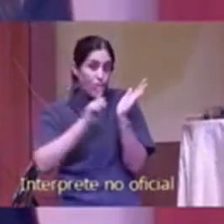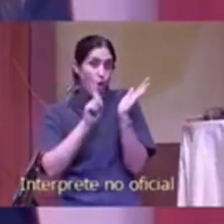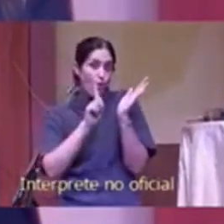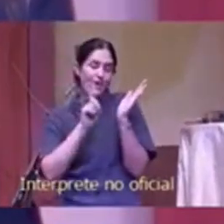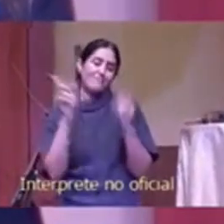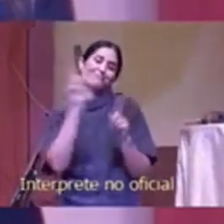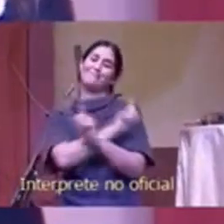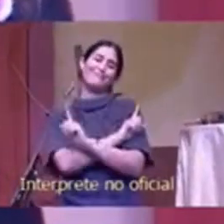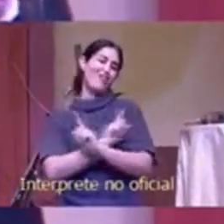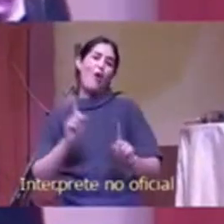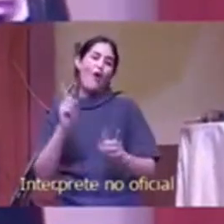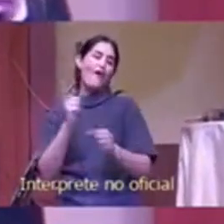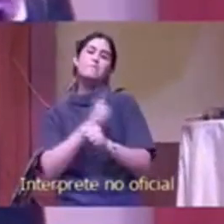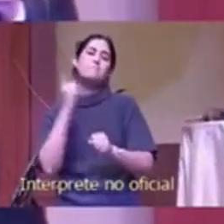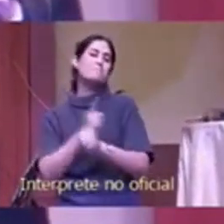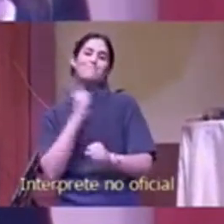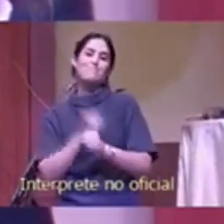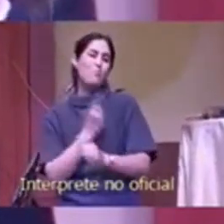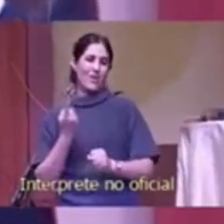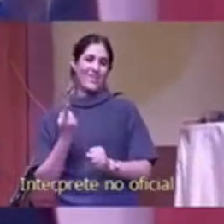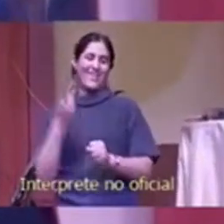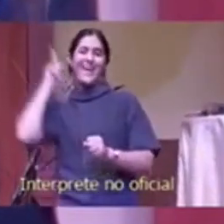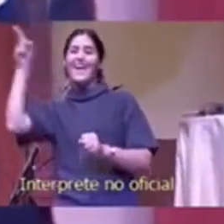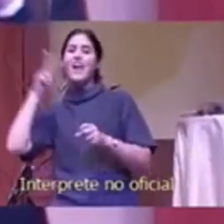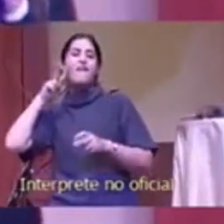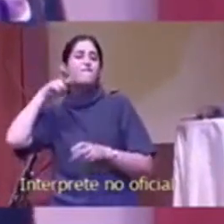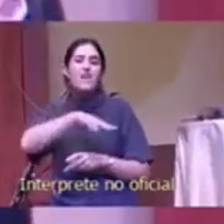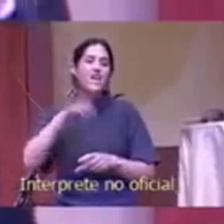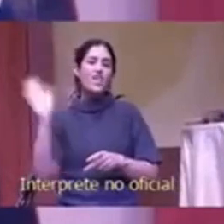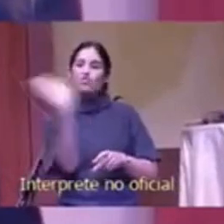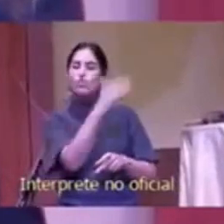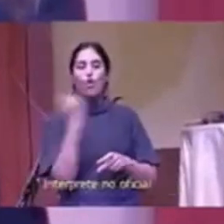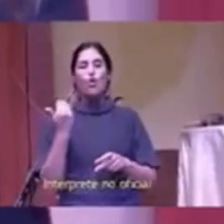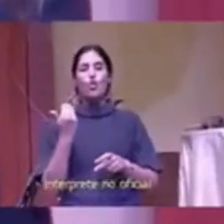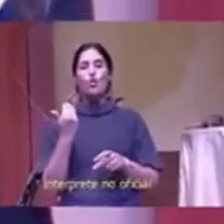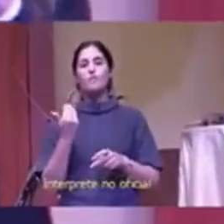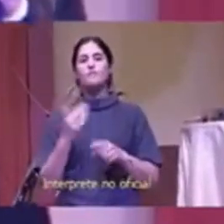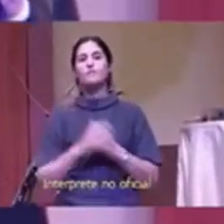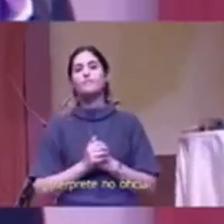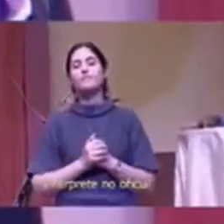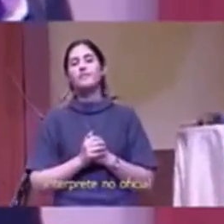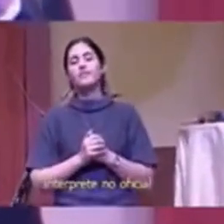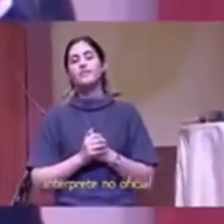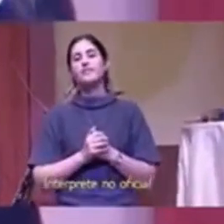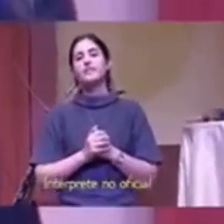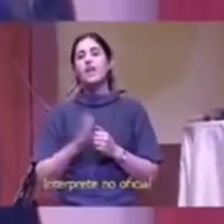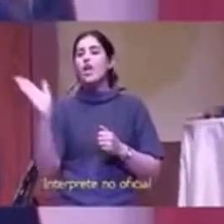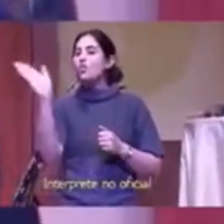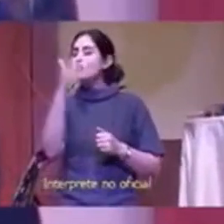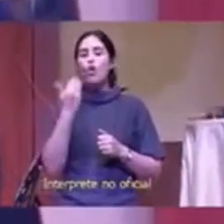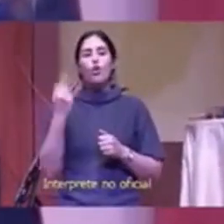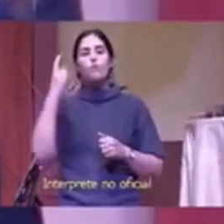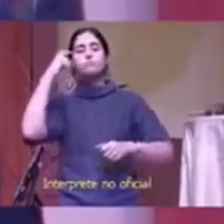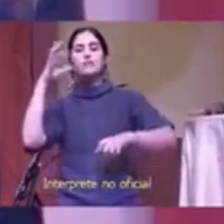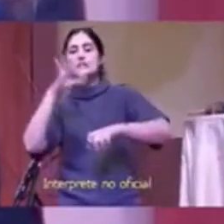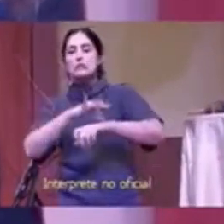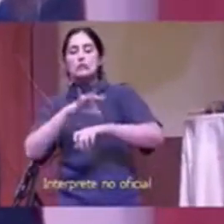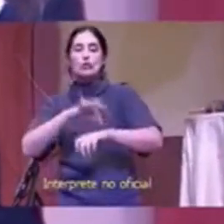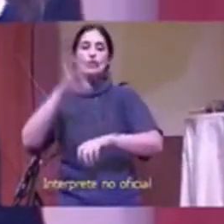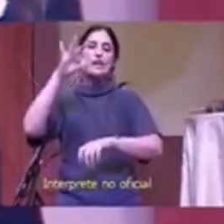lo que hay en las ciencias en la psicología y en todas las disciplinas si